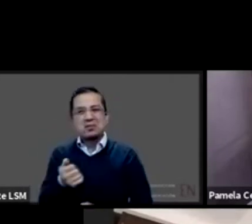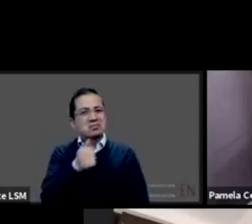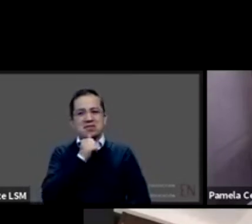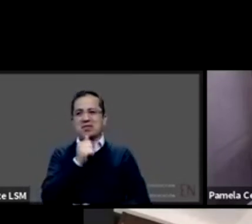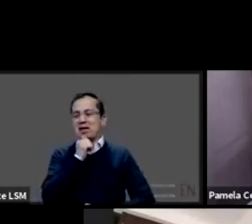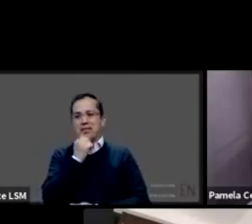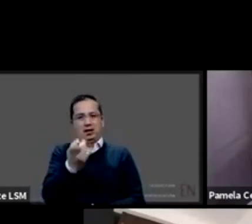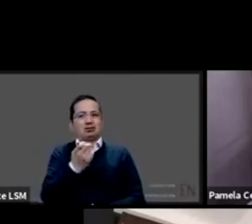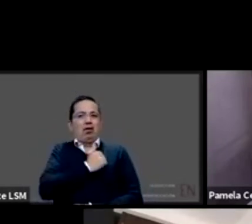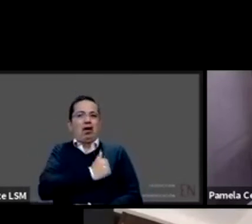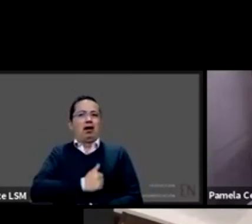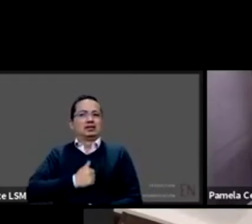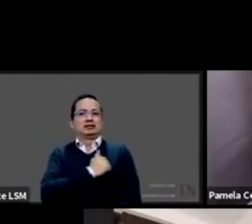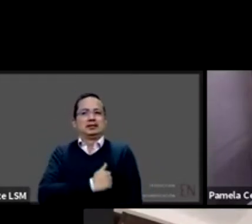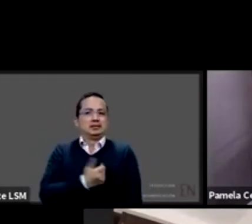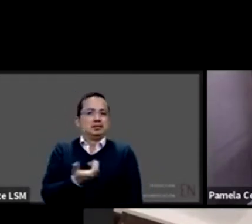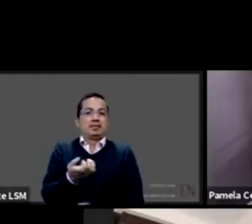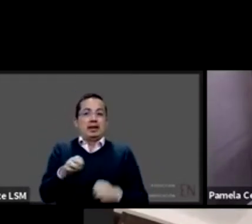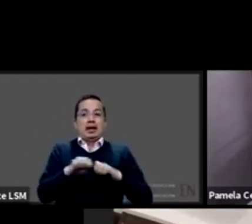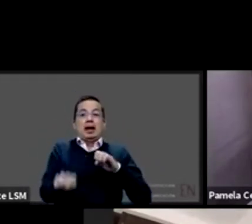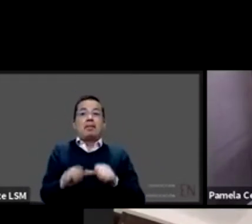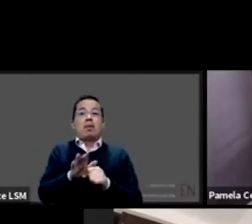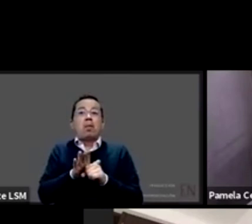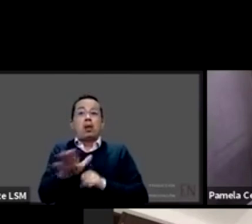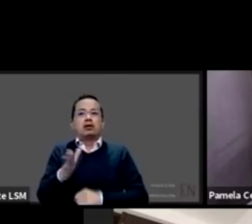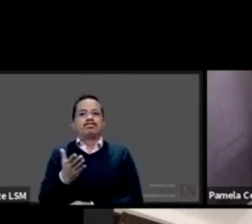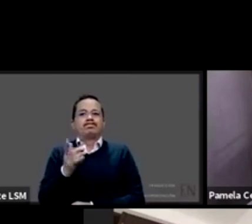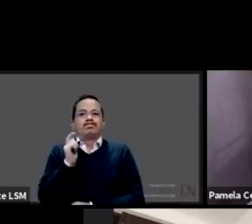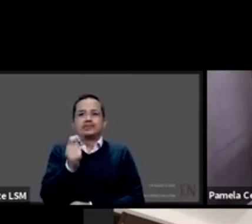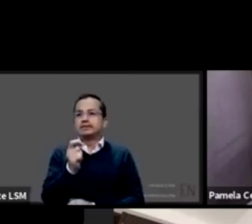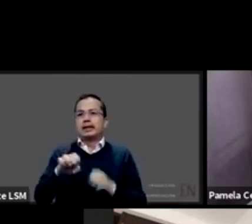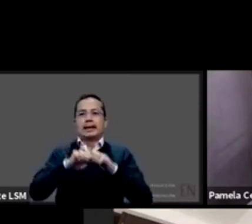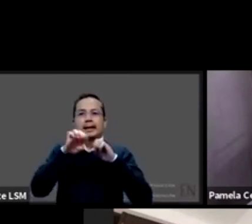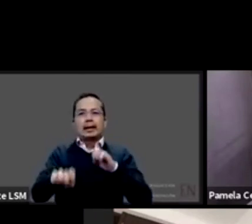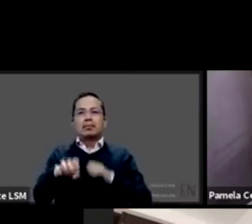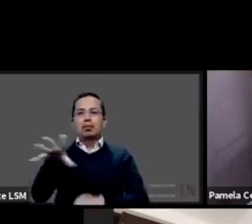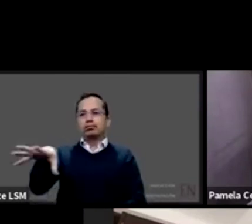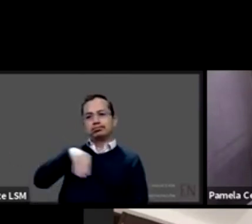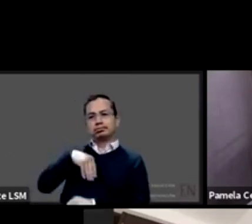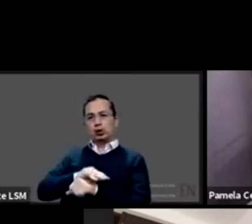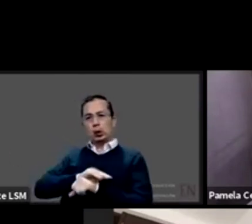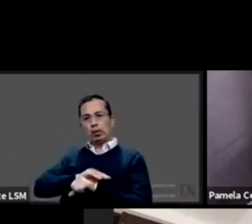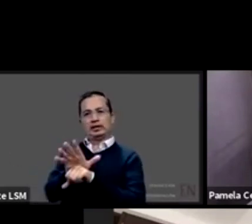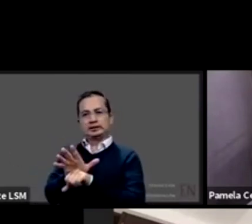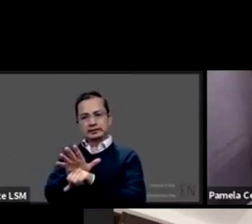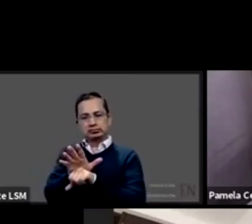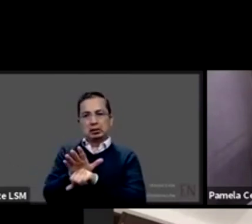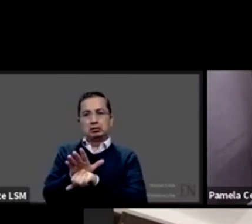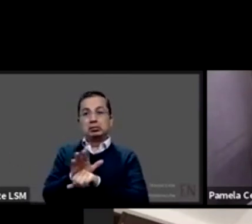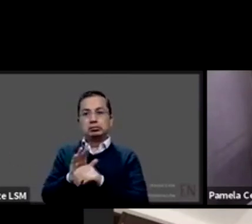representar un cuadro grave de coronavirus. Y es hasta ahora